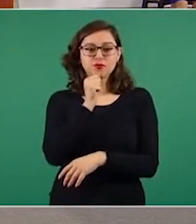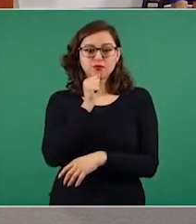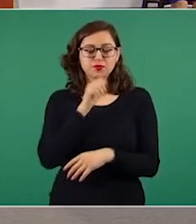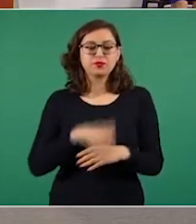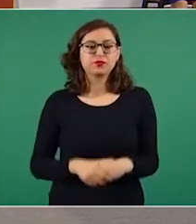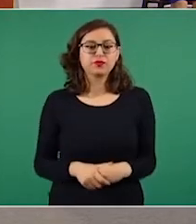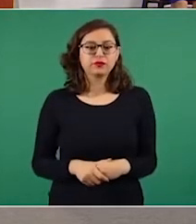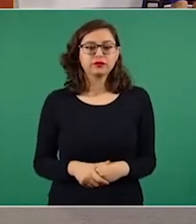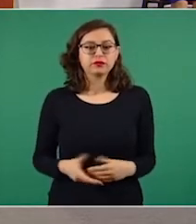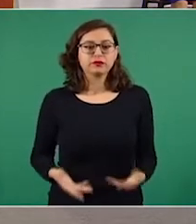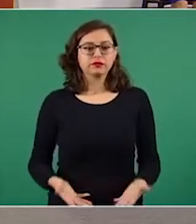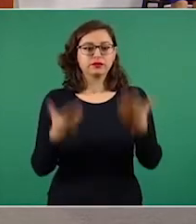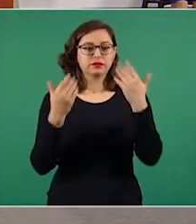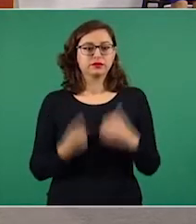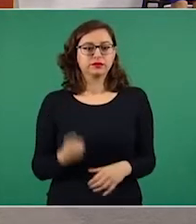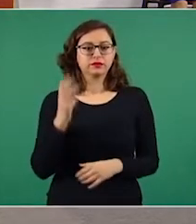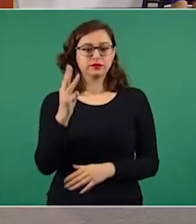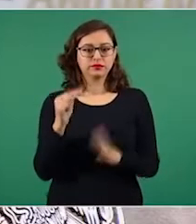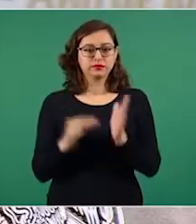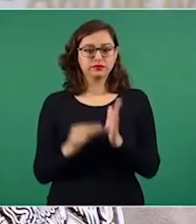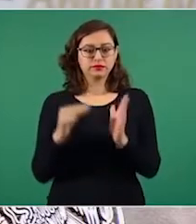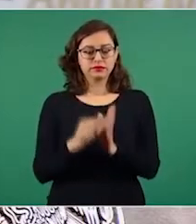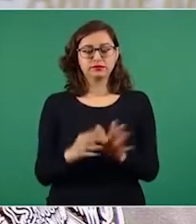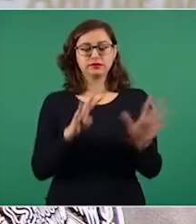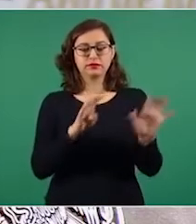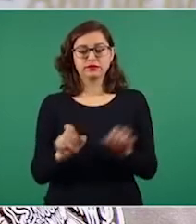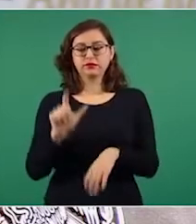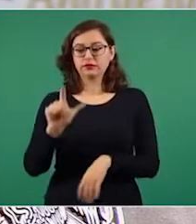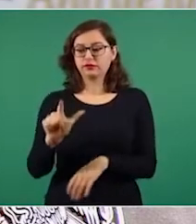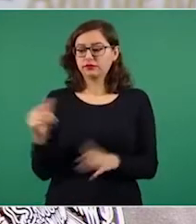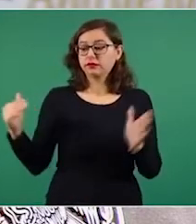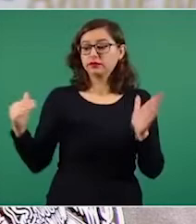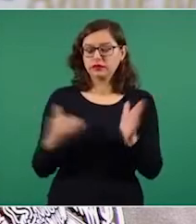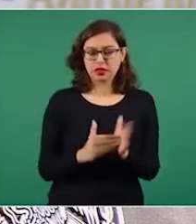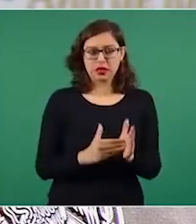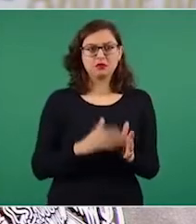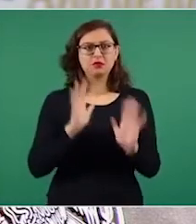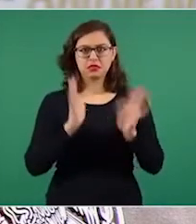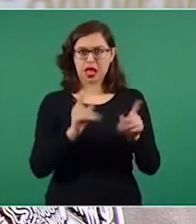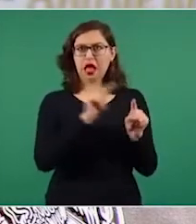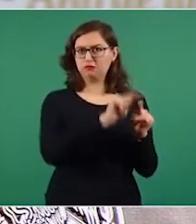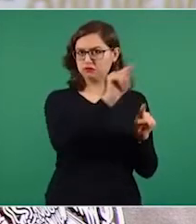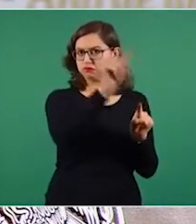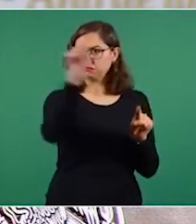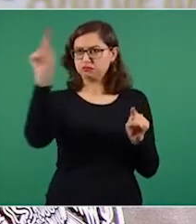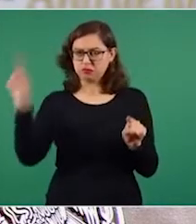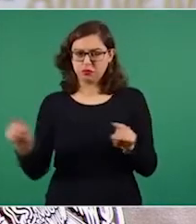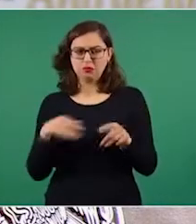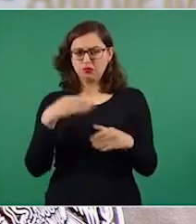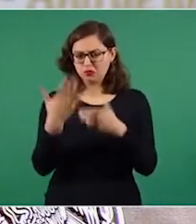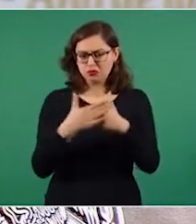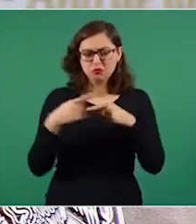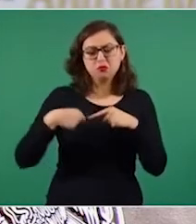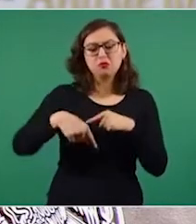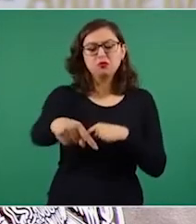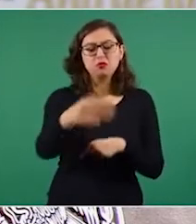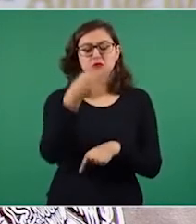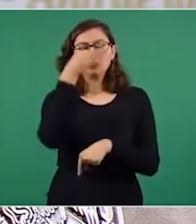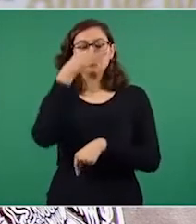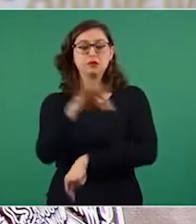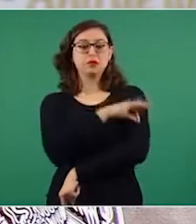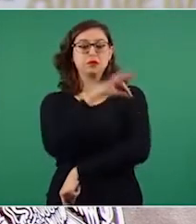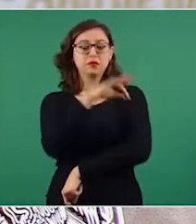917 mil 160, vacunas Sinovac en espera de certificación para ser